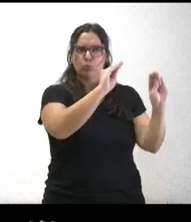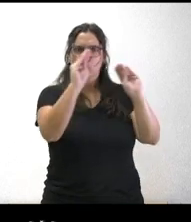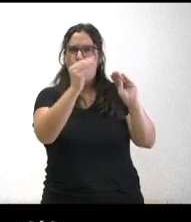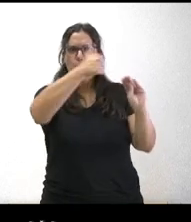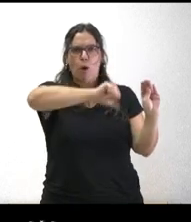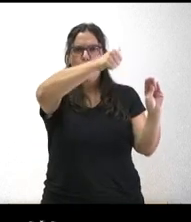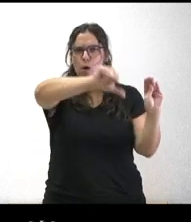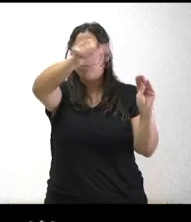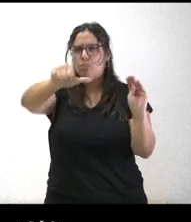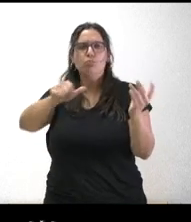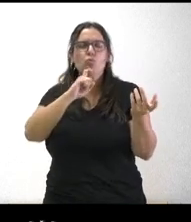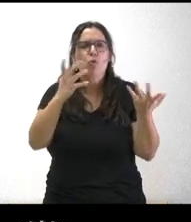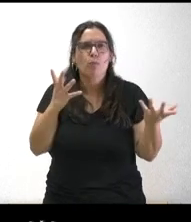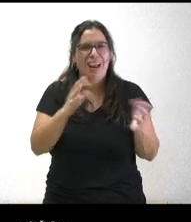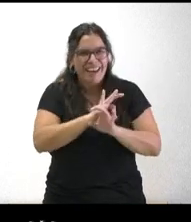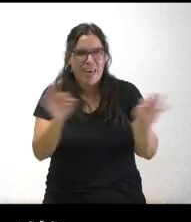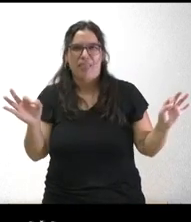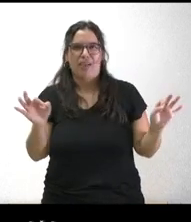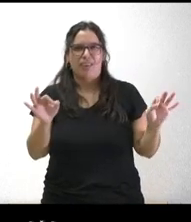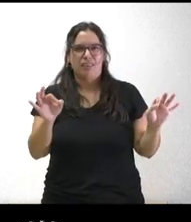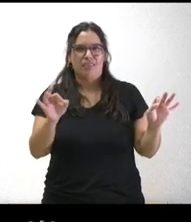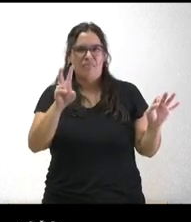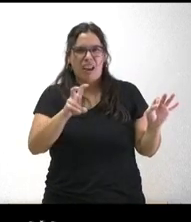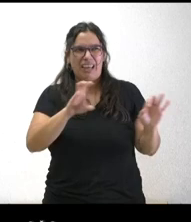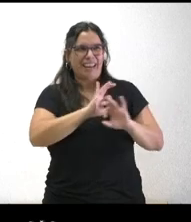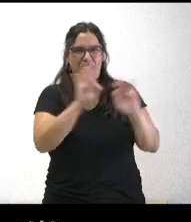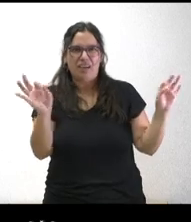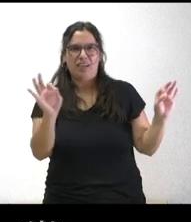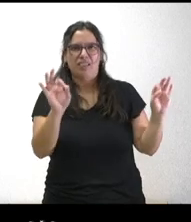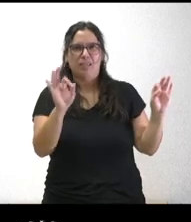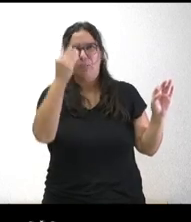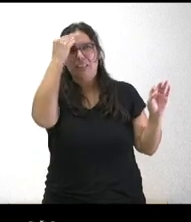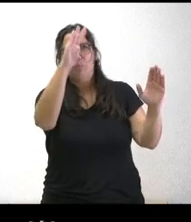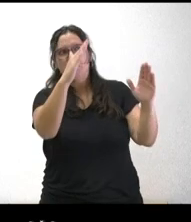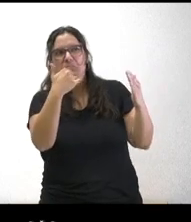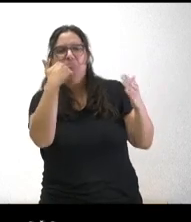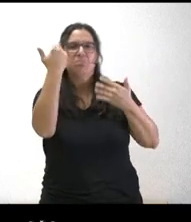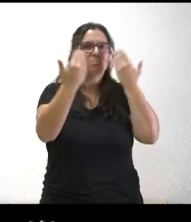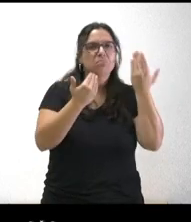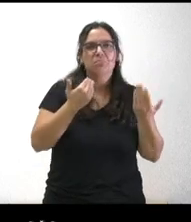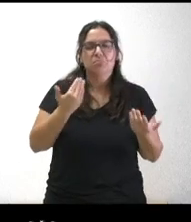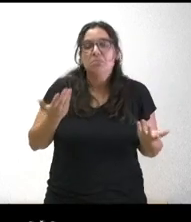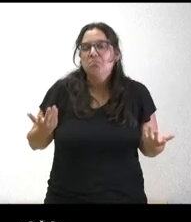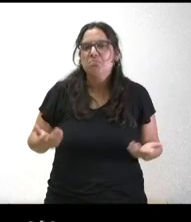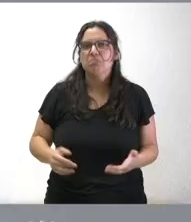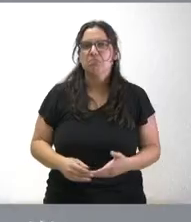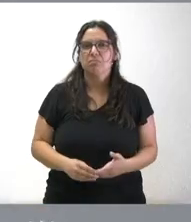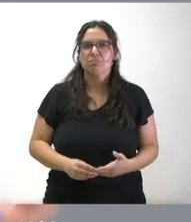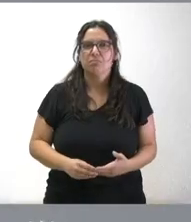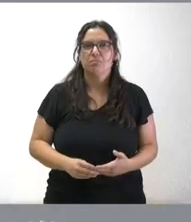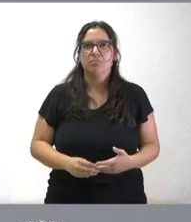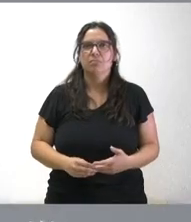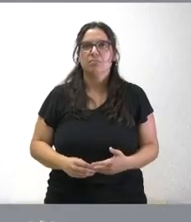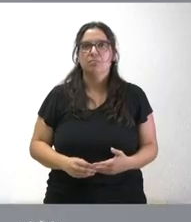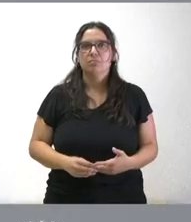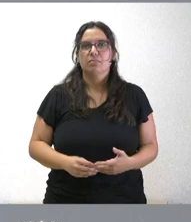pregunta es cómo es posible no hay nada que pueda haber sido contemplado como factible no sé Bueno